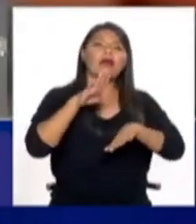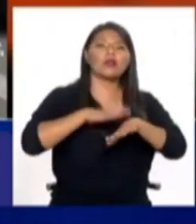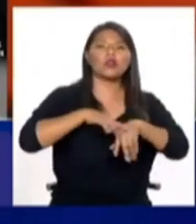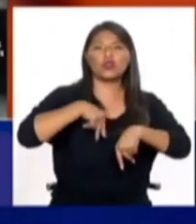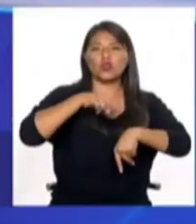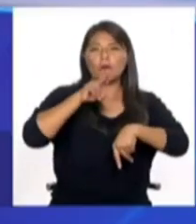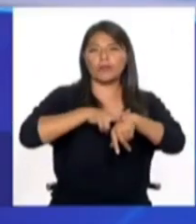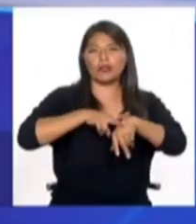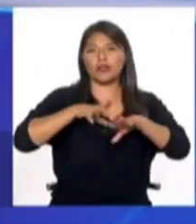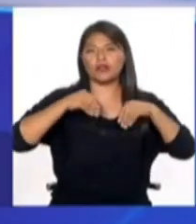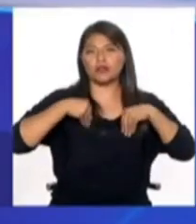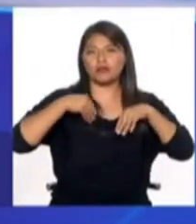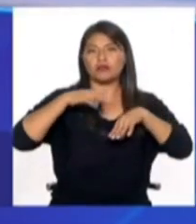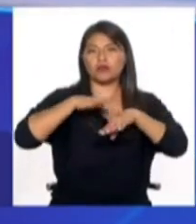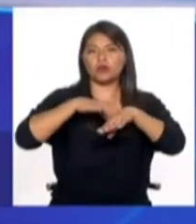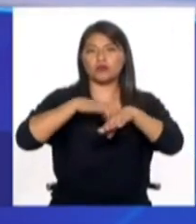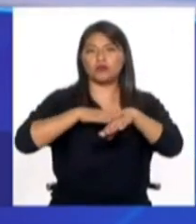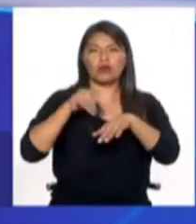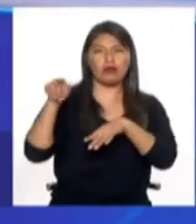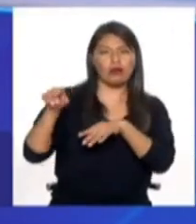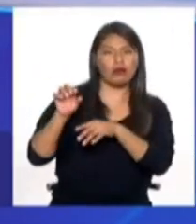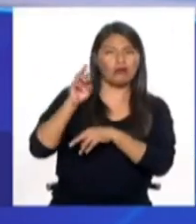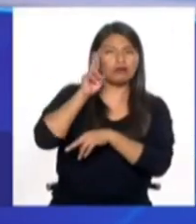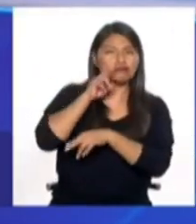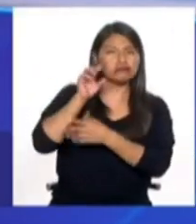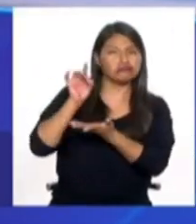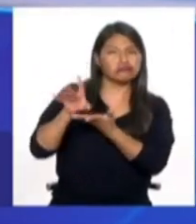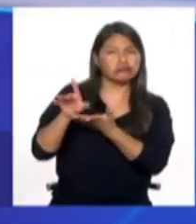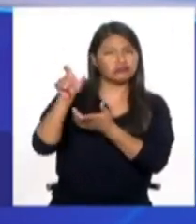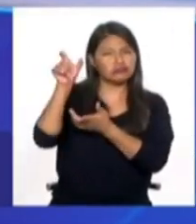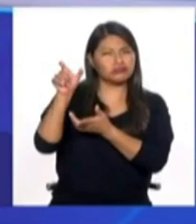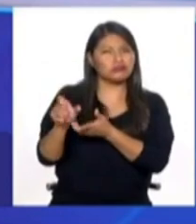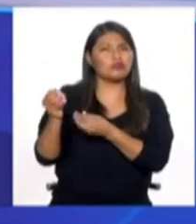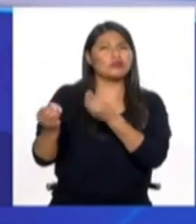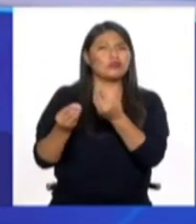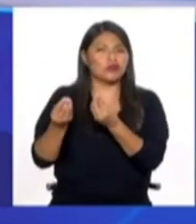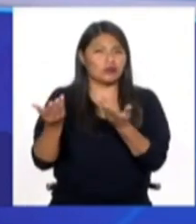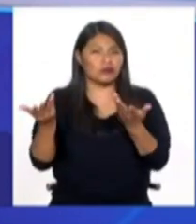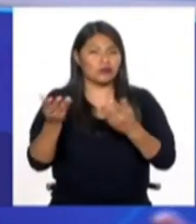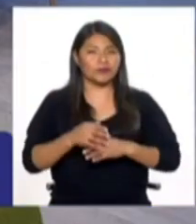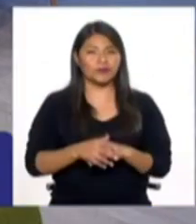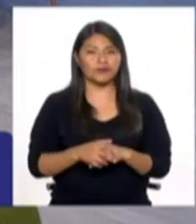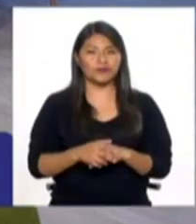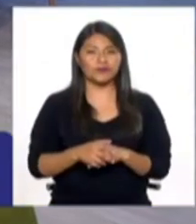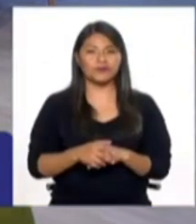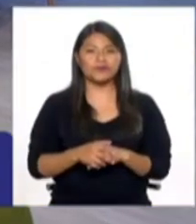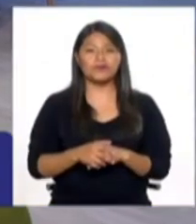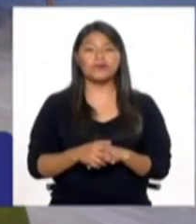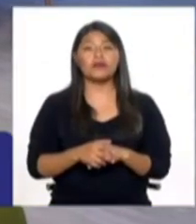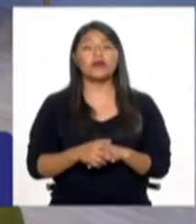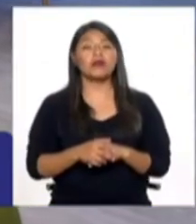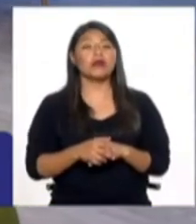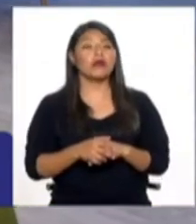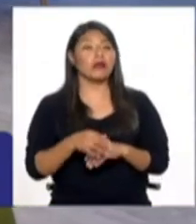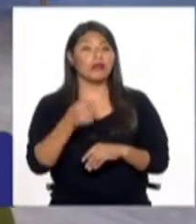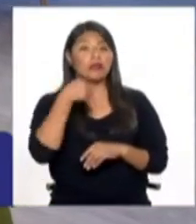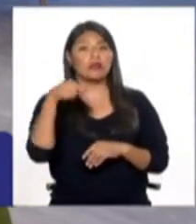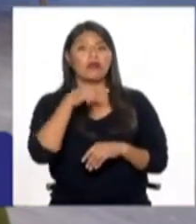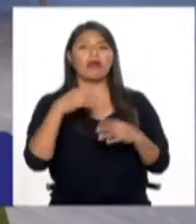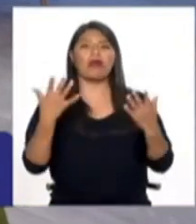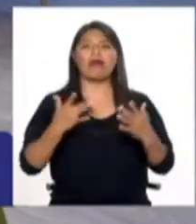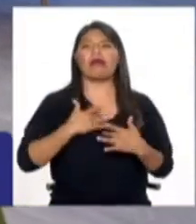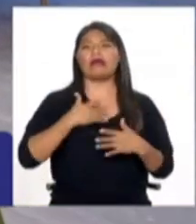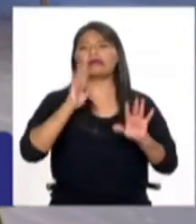hechos y por qué son racistas? Es importante señalarlo. Ese punto es importante porque alguien podría decirnos, sí, pero estamos siendo